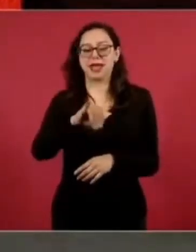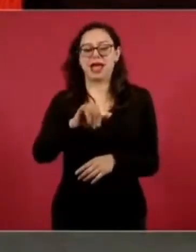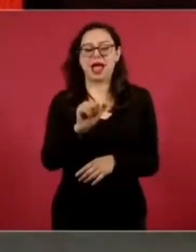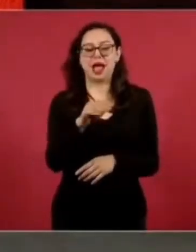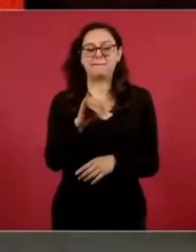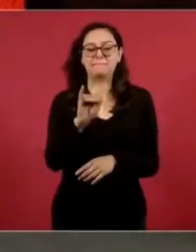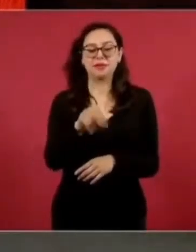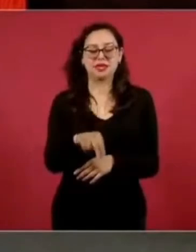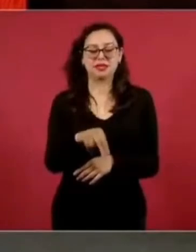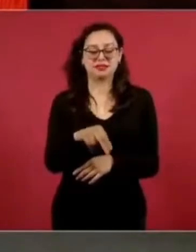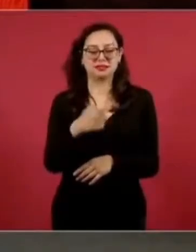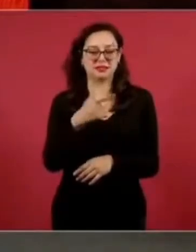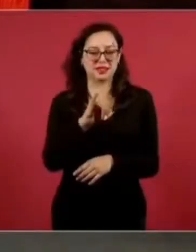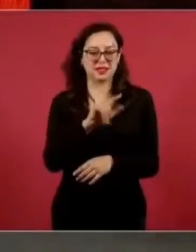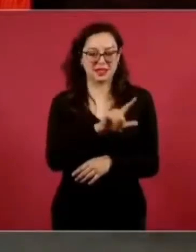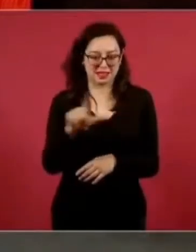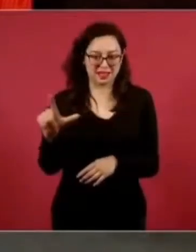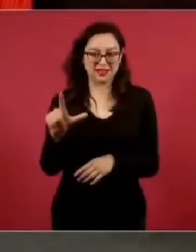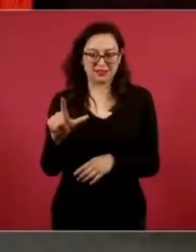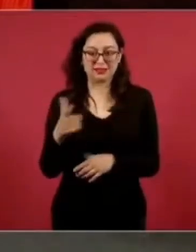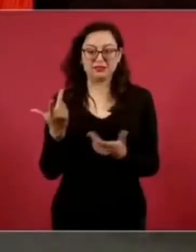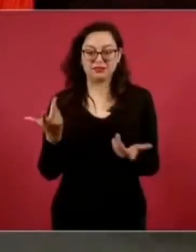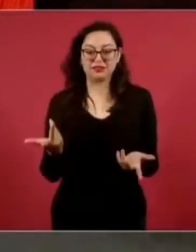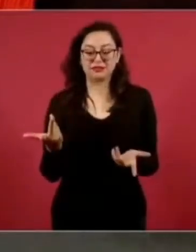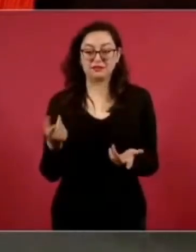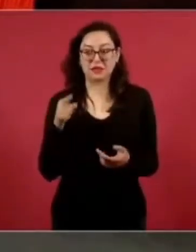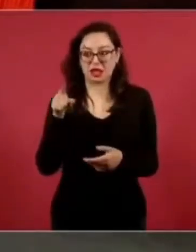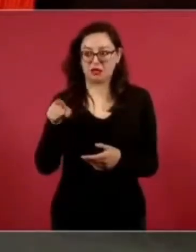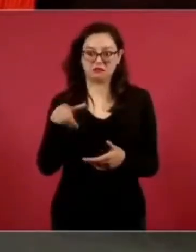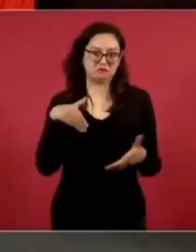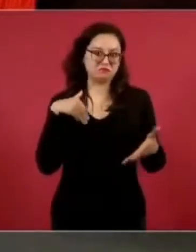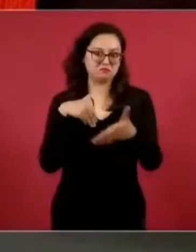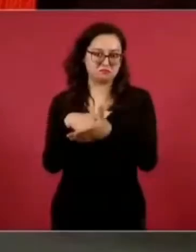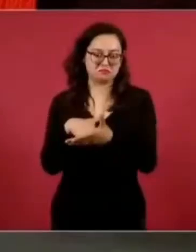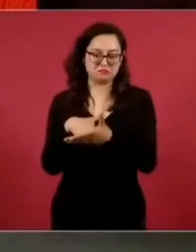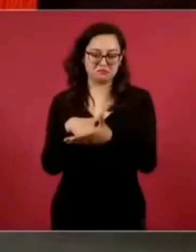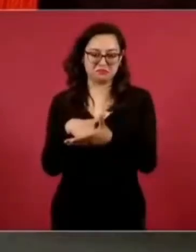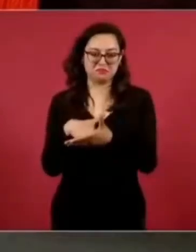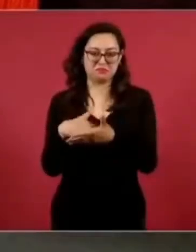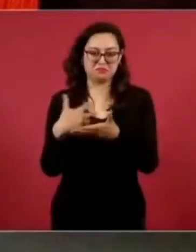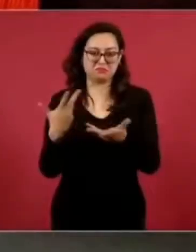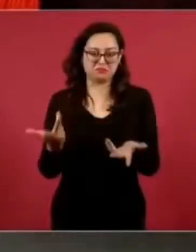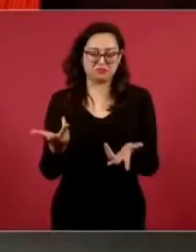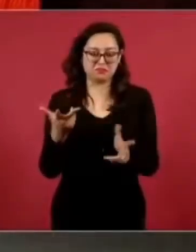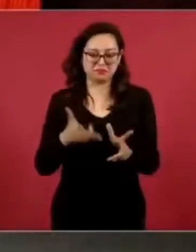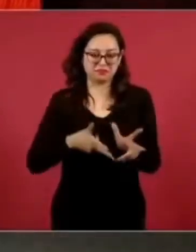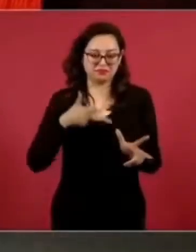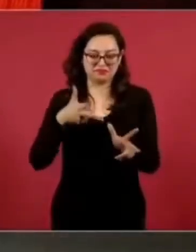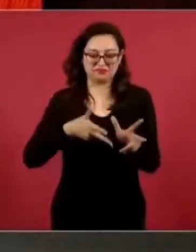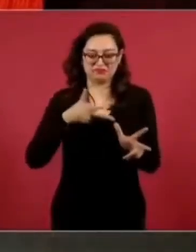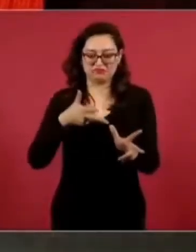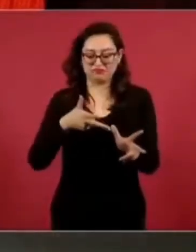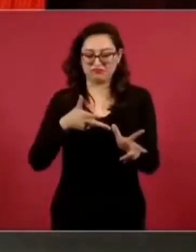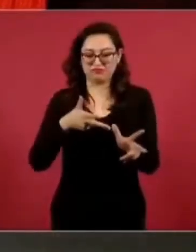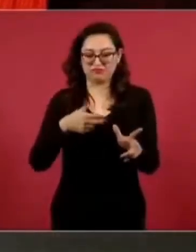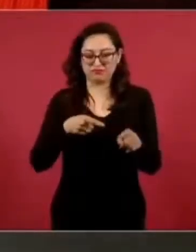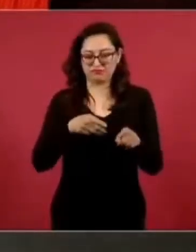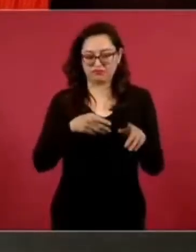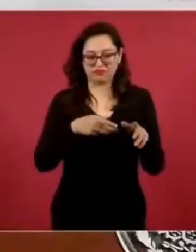que cuando quitaron los trenes quedaron los pueblos abandonados.